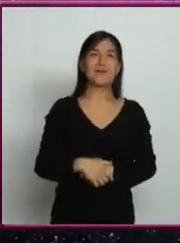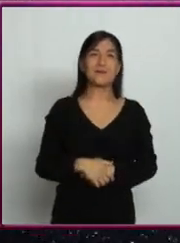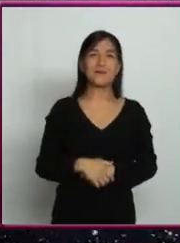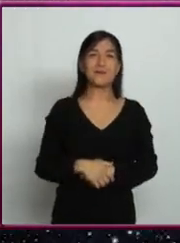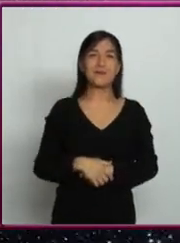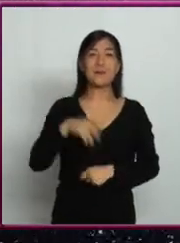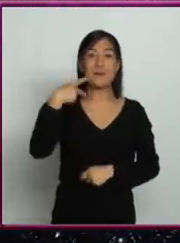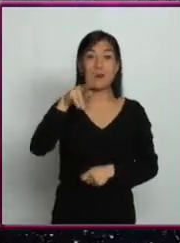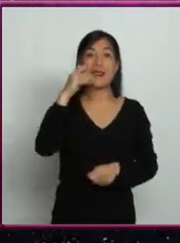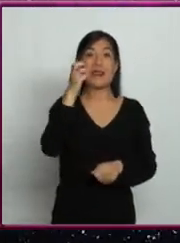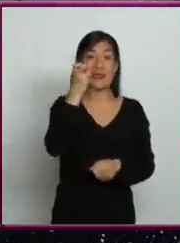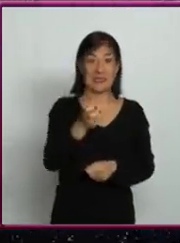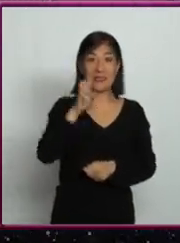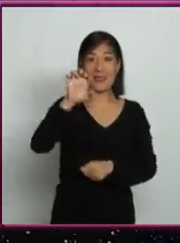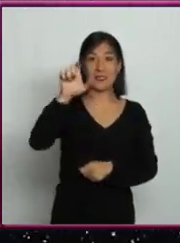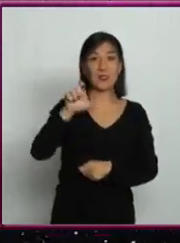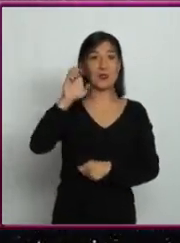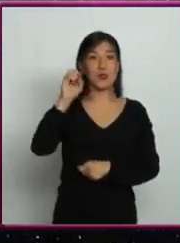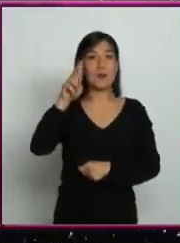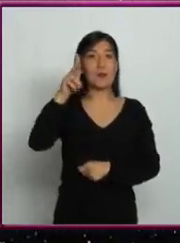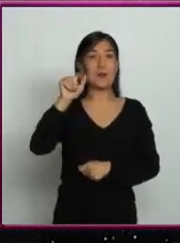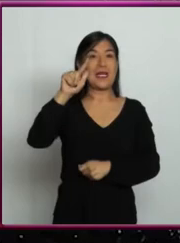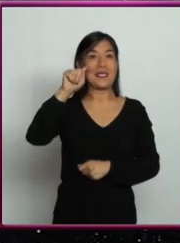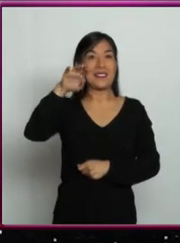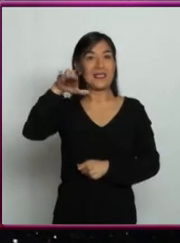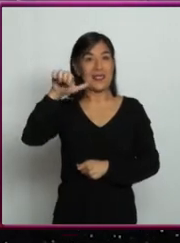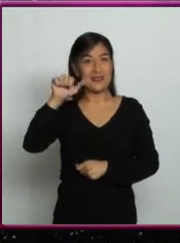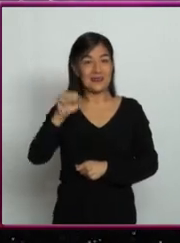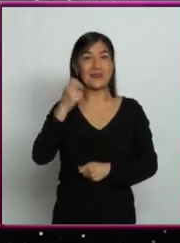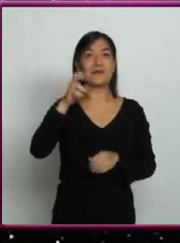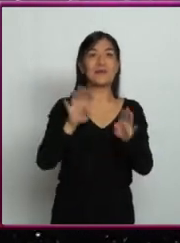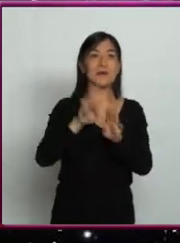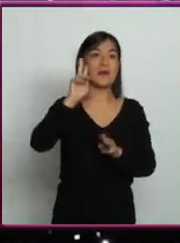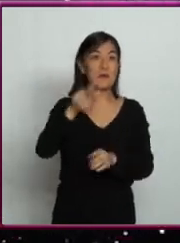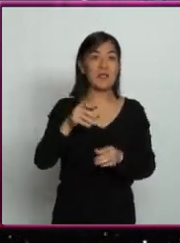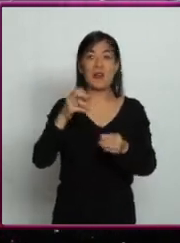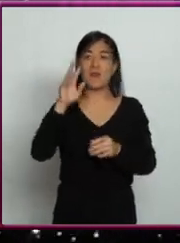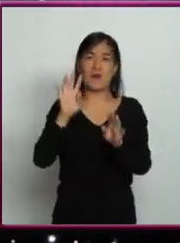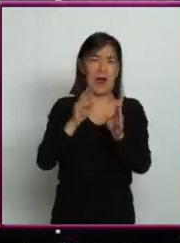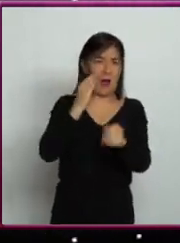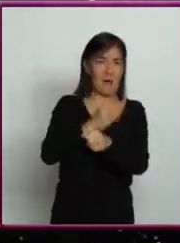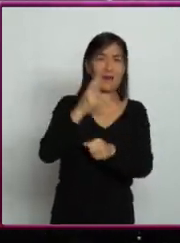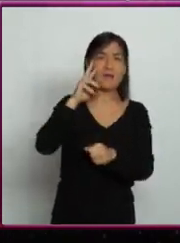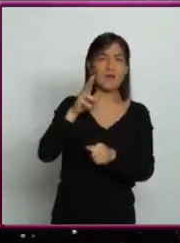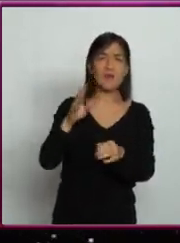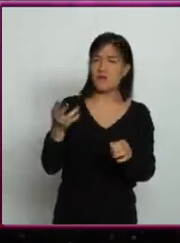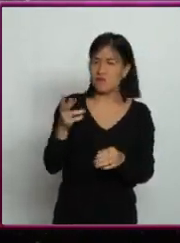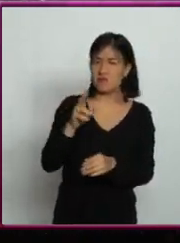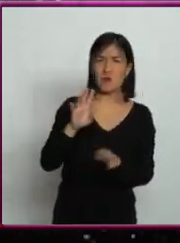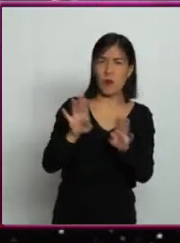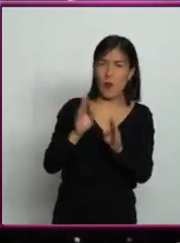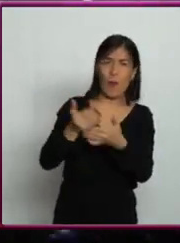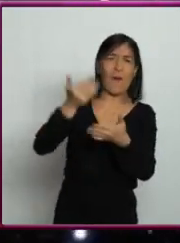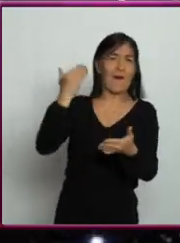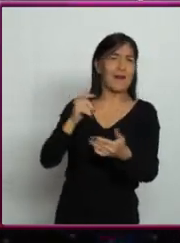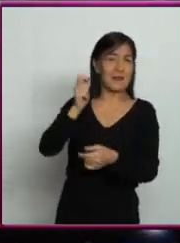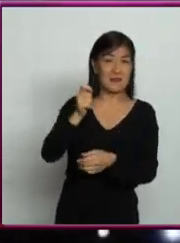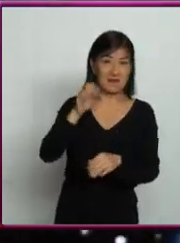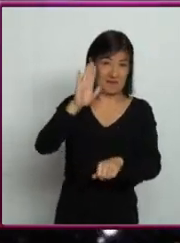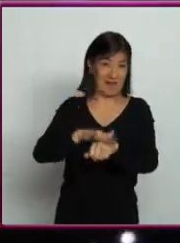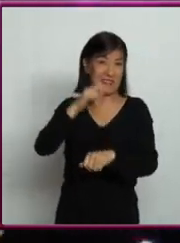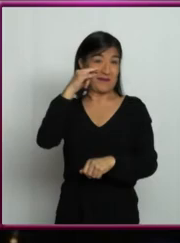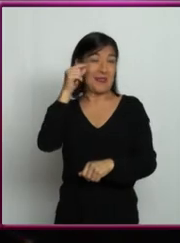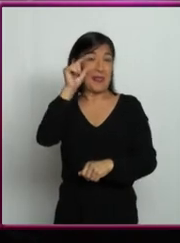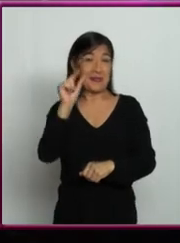Pero estos exoplanetas no siempre fueron como ahora los podemos observar. ¿Ah, no? ¿Y cómo eran antes? ¿Más